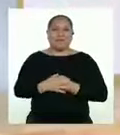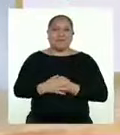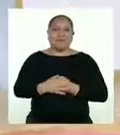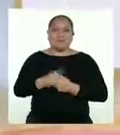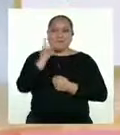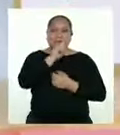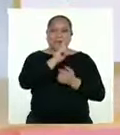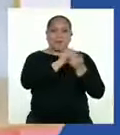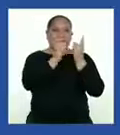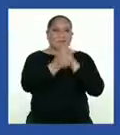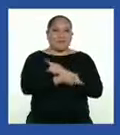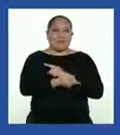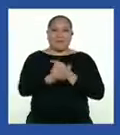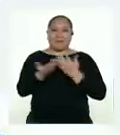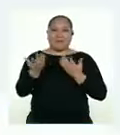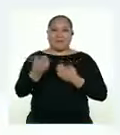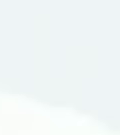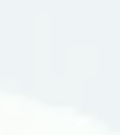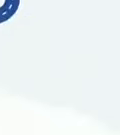¡No cambien de canal!